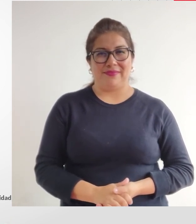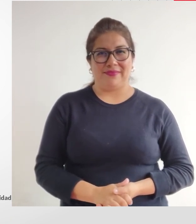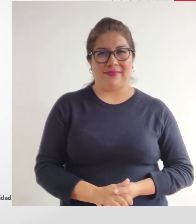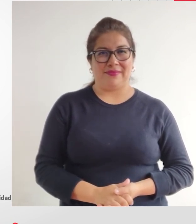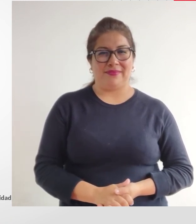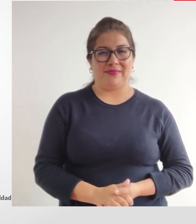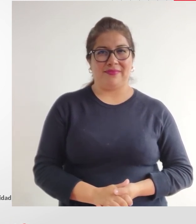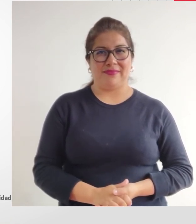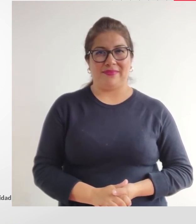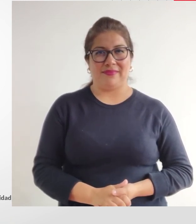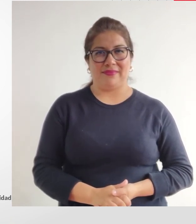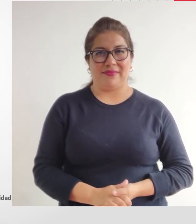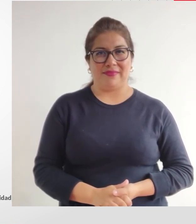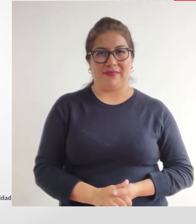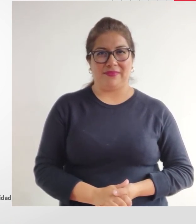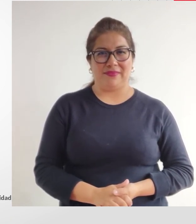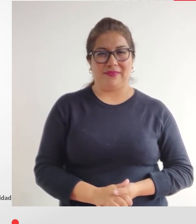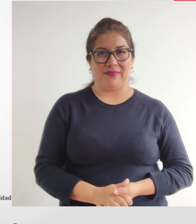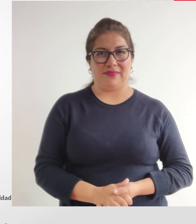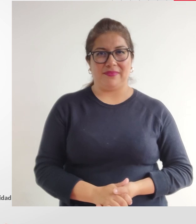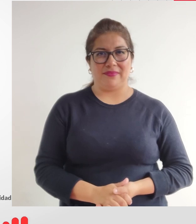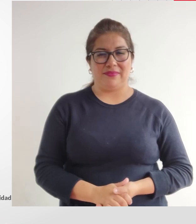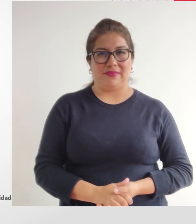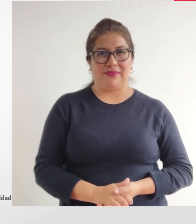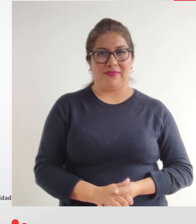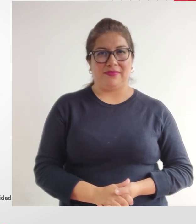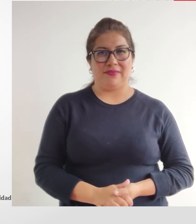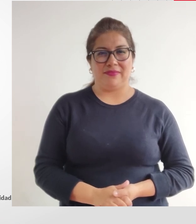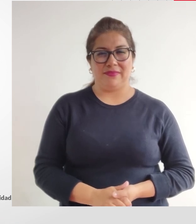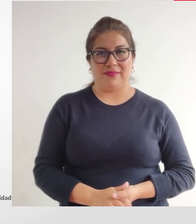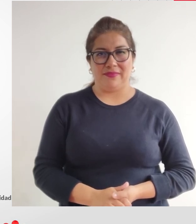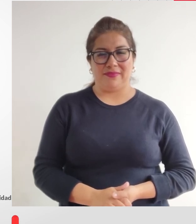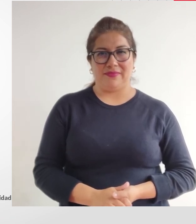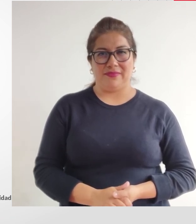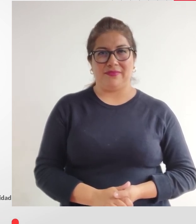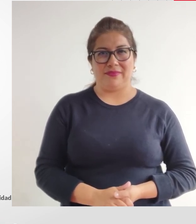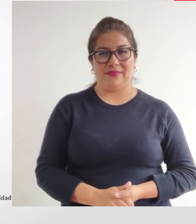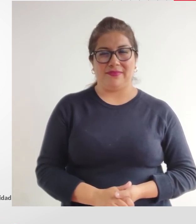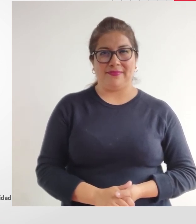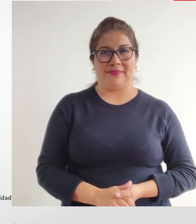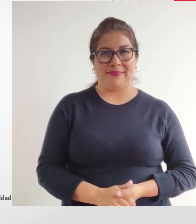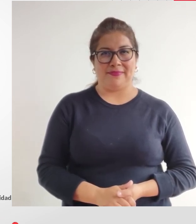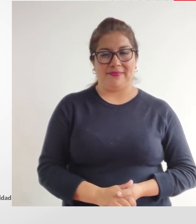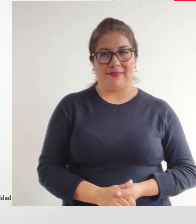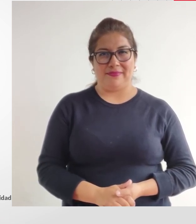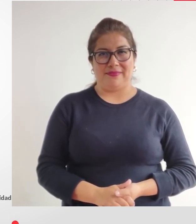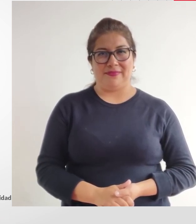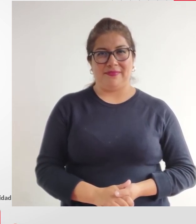Dicentenario del Perú 2024 Siempre con el pueblo Gobierno del Perú